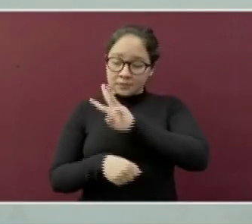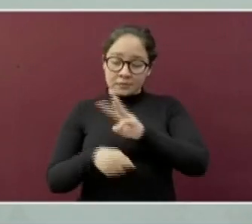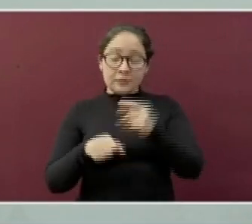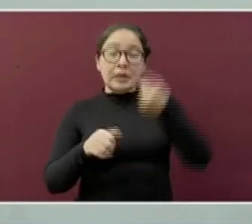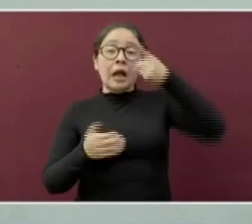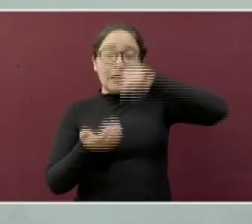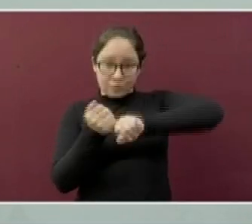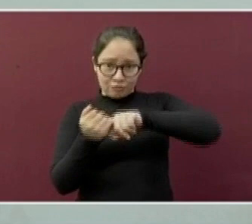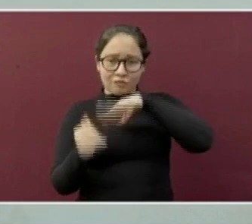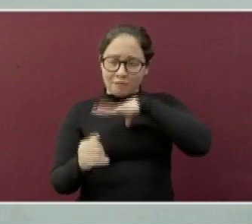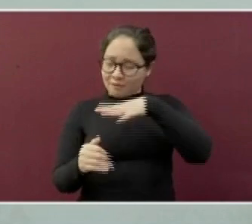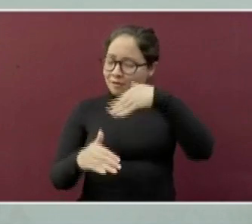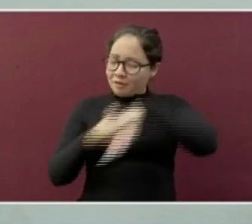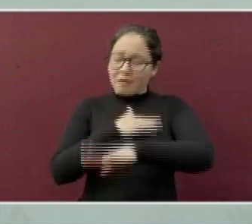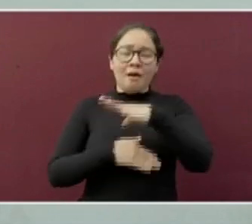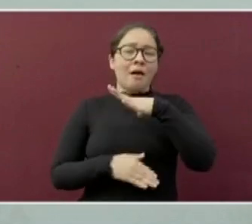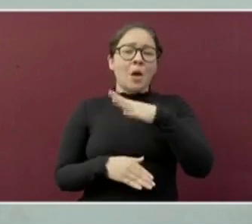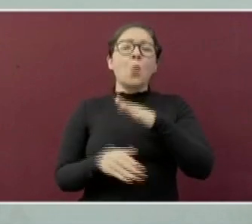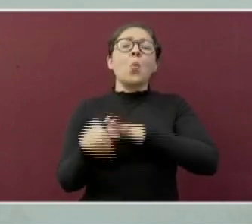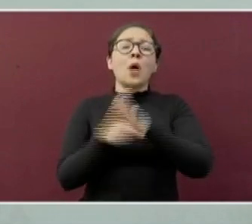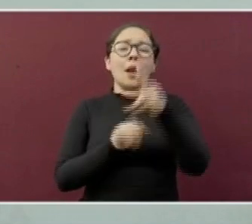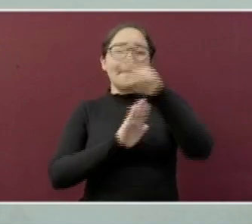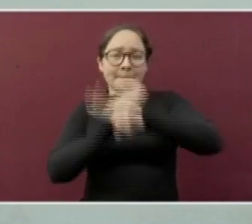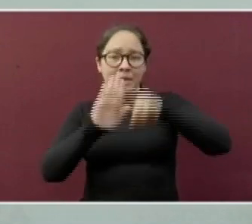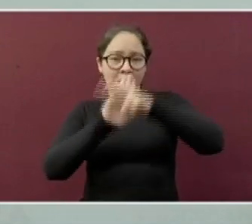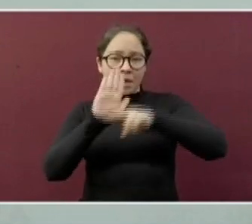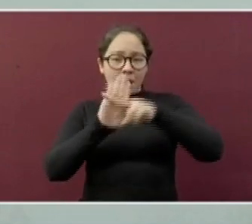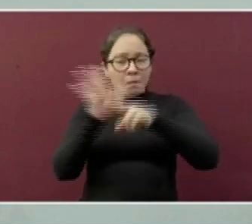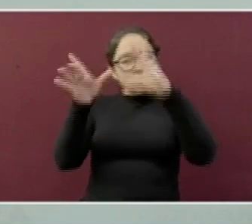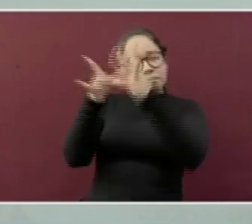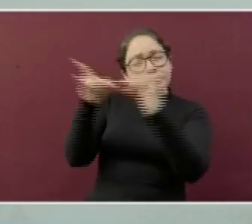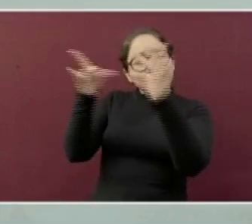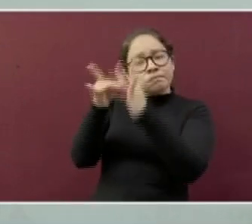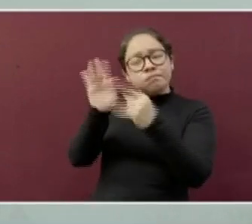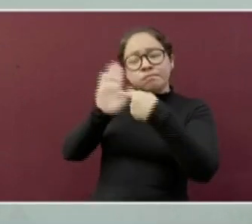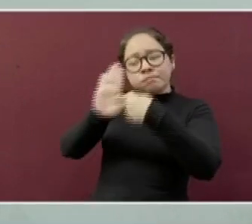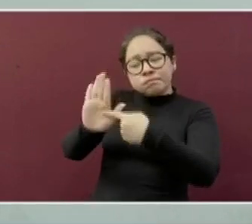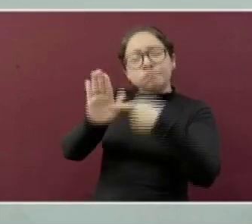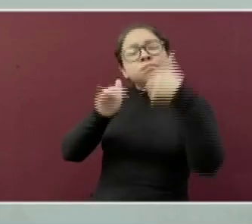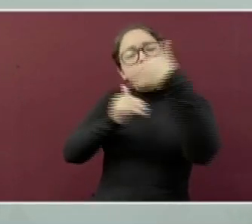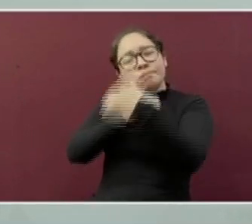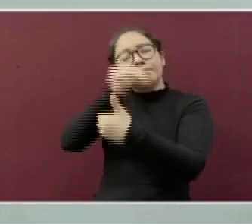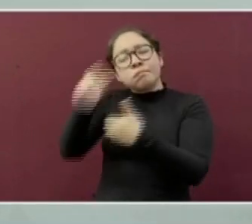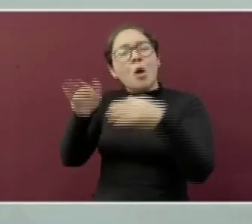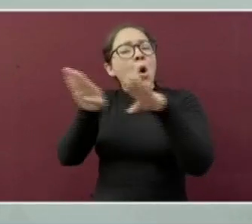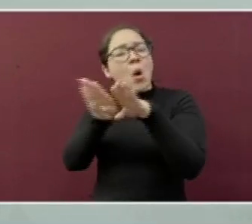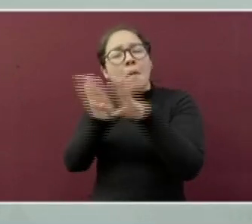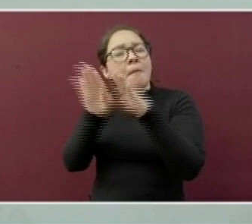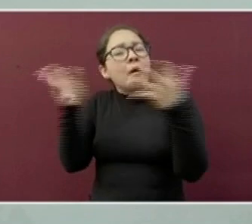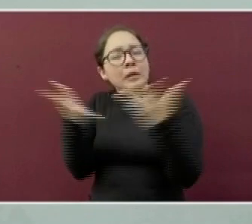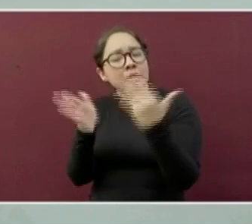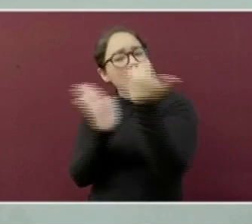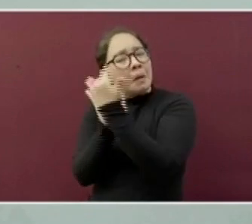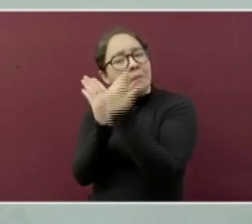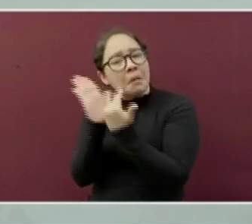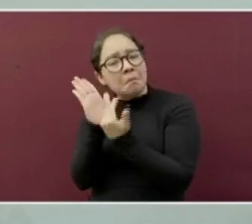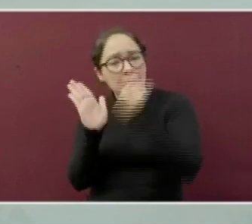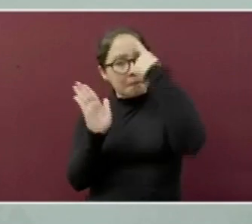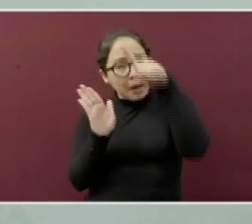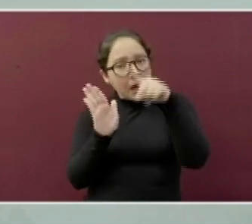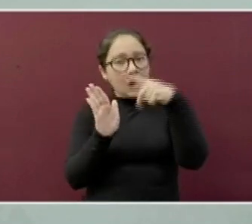se encuentra disponible un video tutorial que explica paso a paso el procedimiento